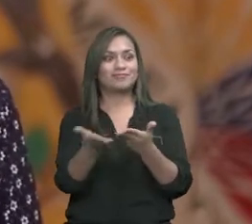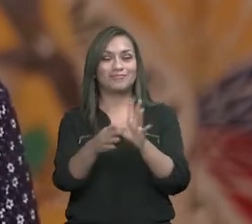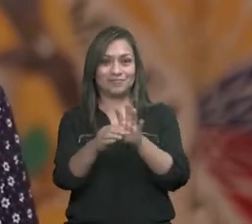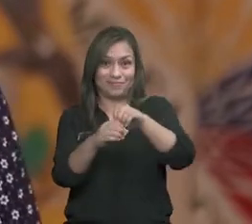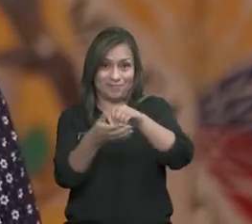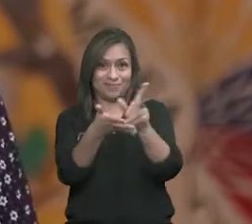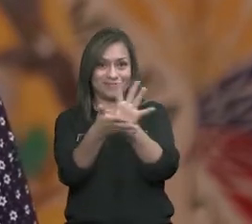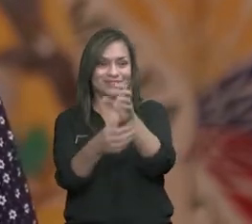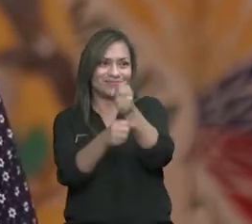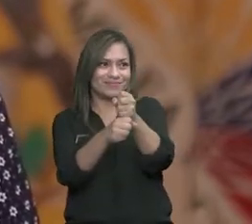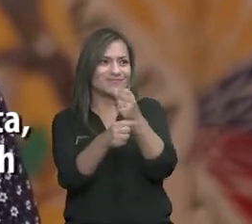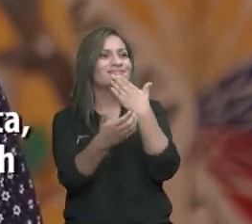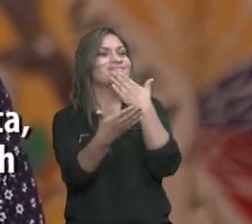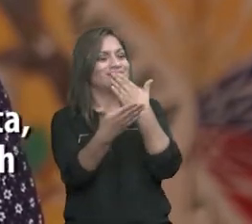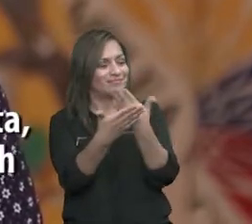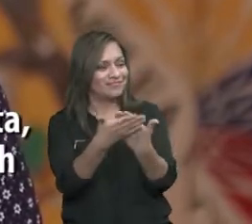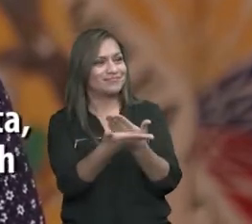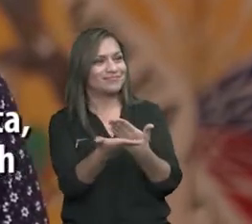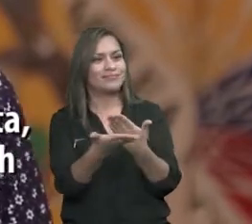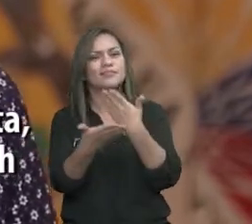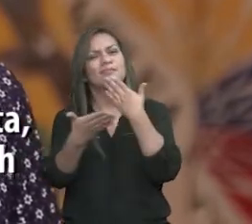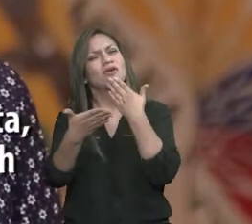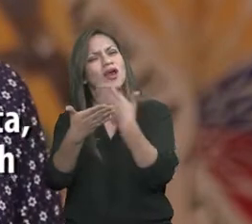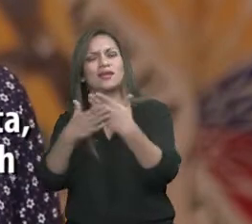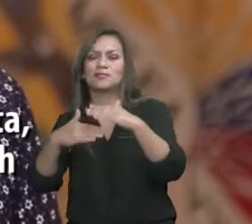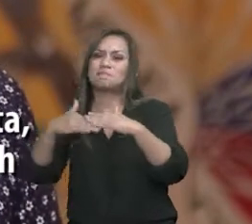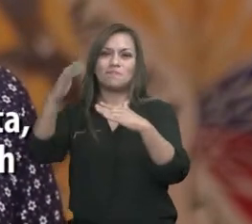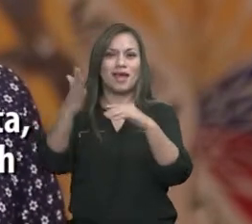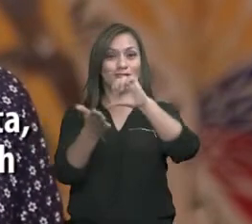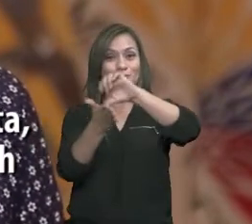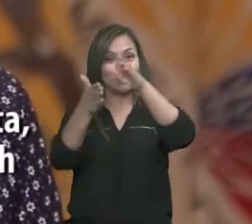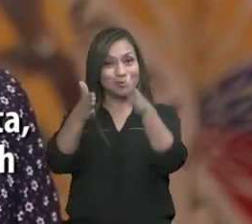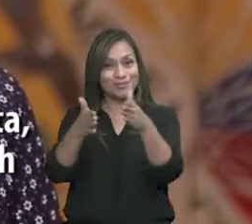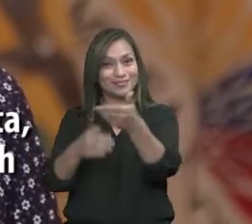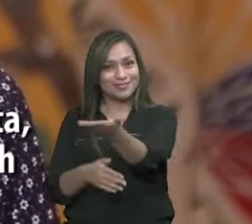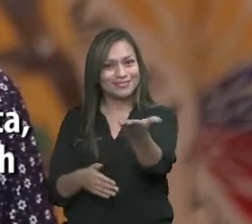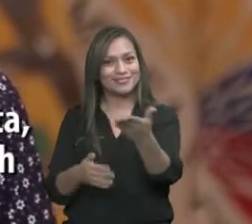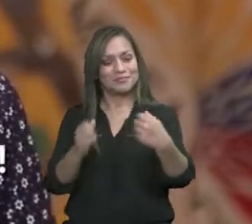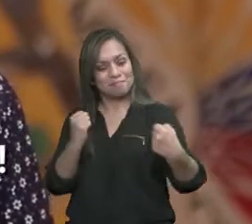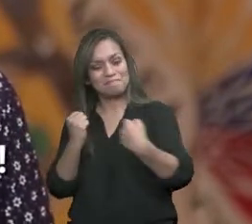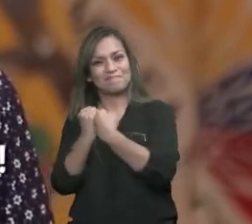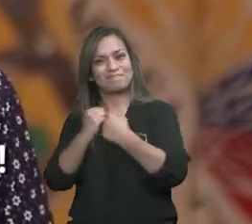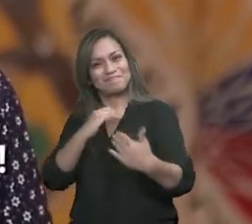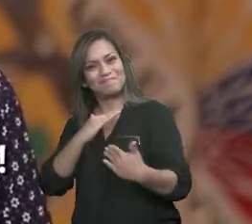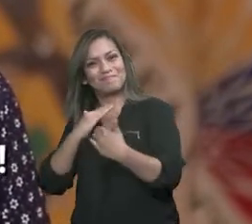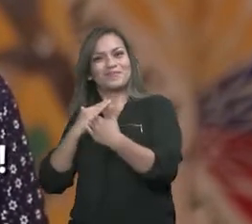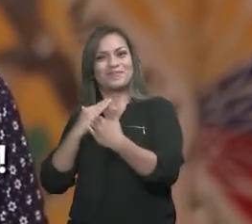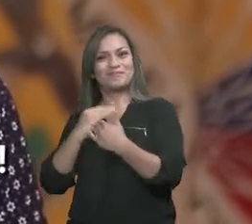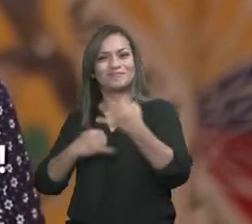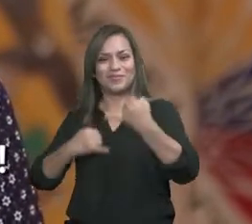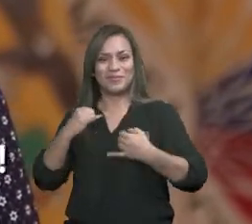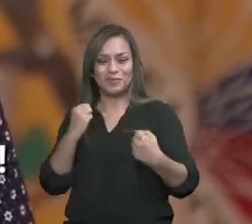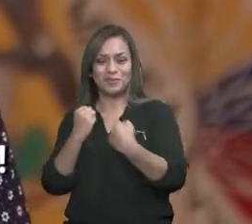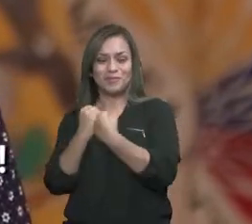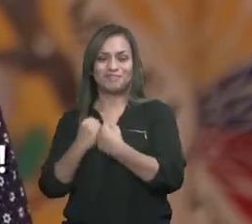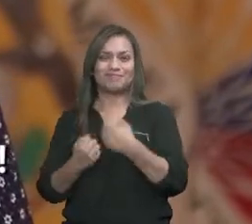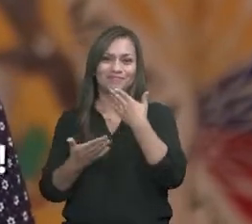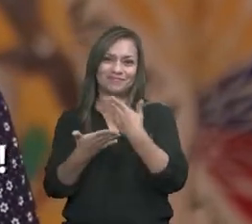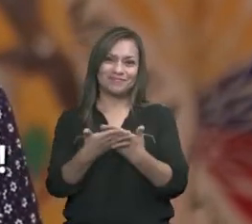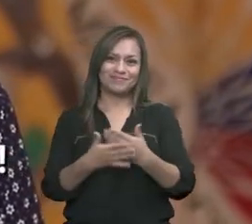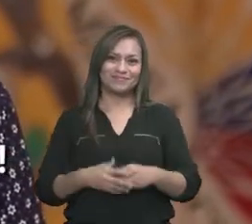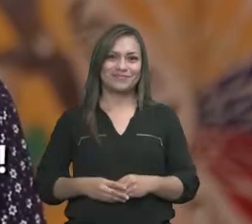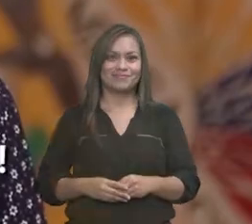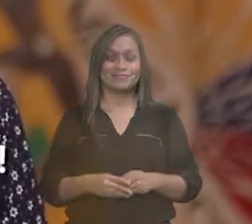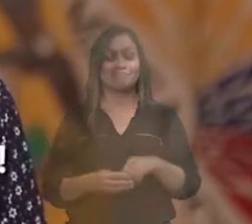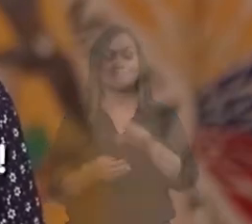funcionarios y servidores legislativos, y, sobre todo, gracias a la ciudadanía por el apoyo y el respaldo de estos